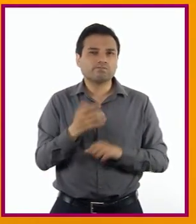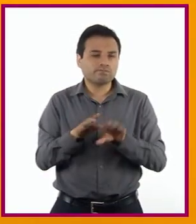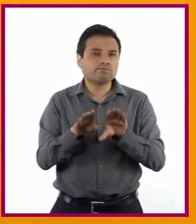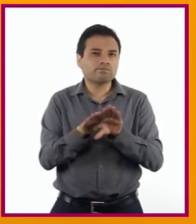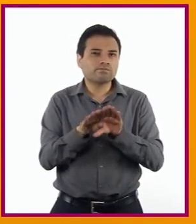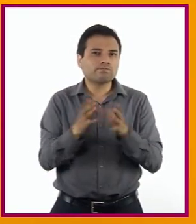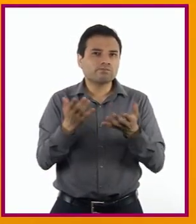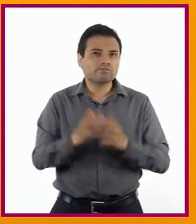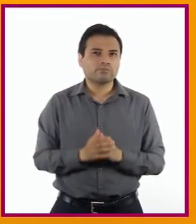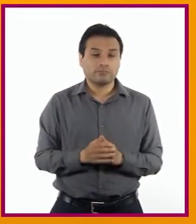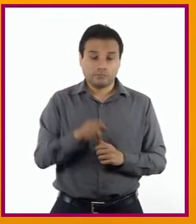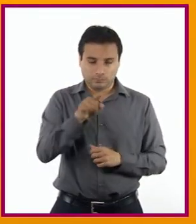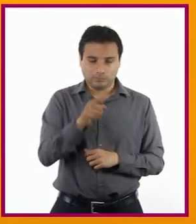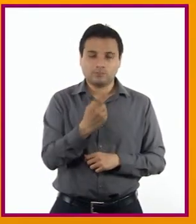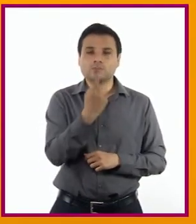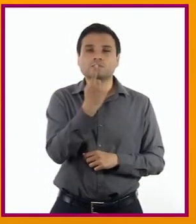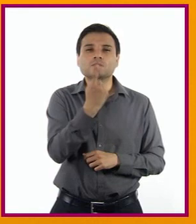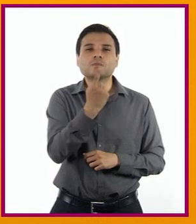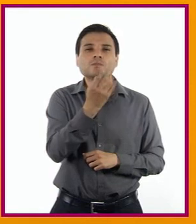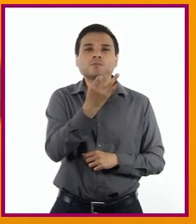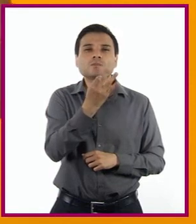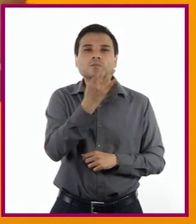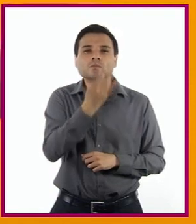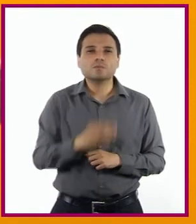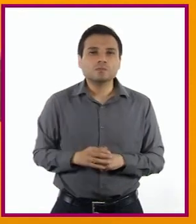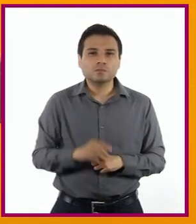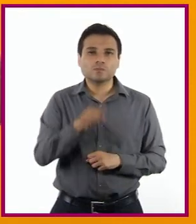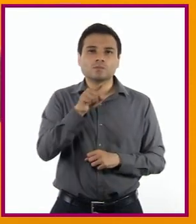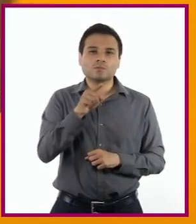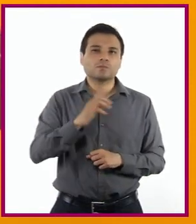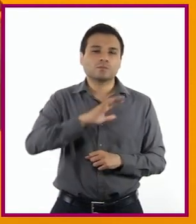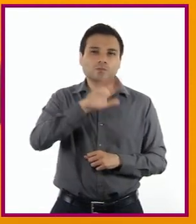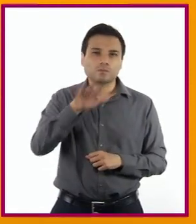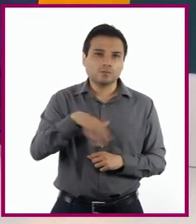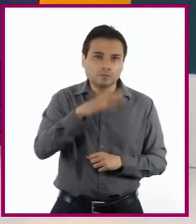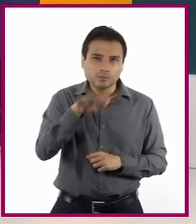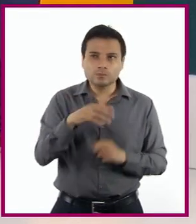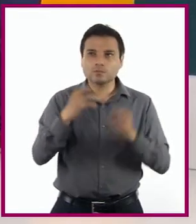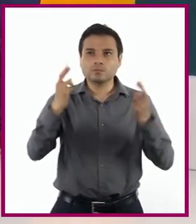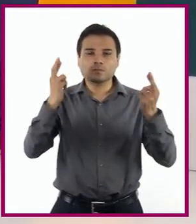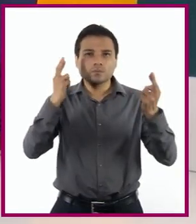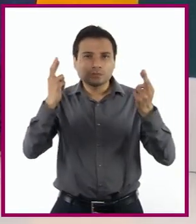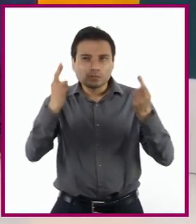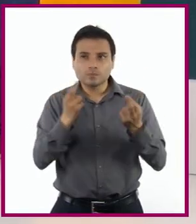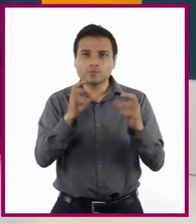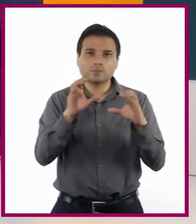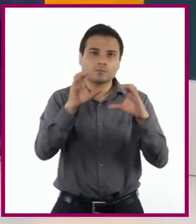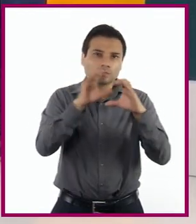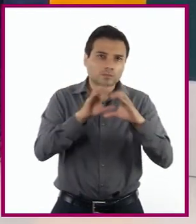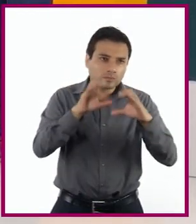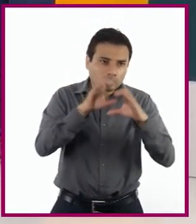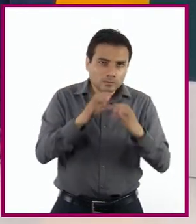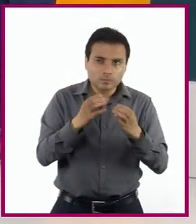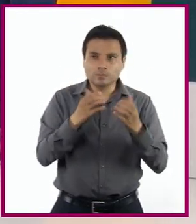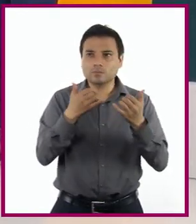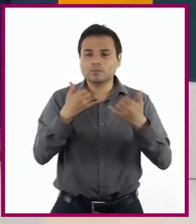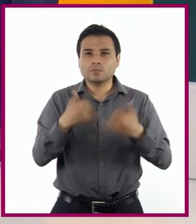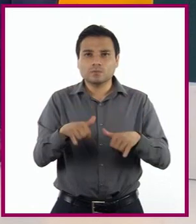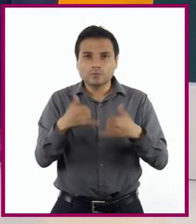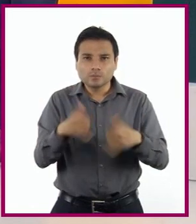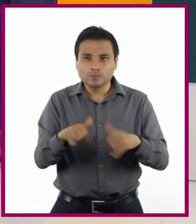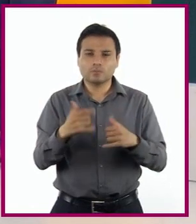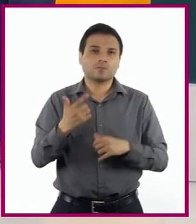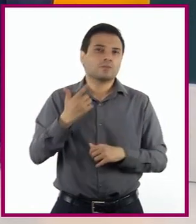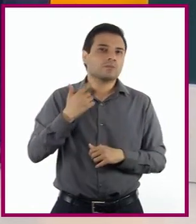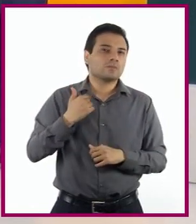Tienen un minuto Para buscar elementos sonoros Objetos Juguetes Alguna tela